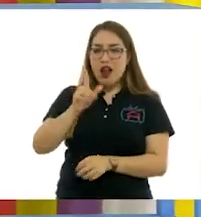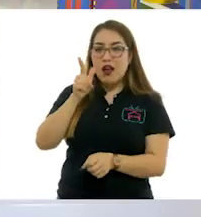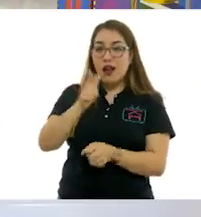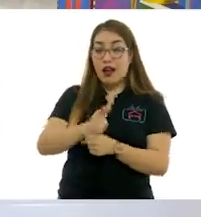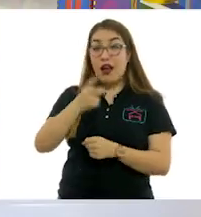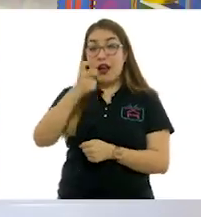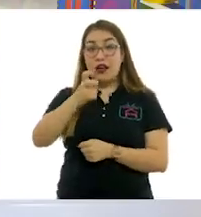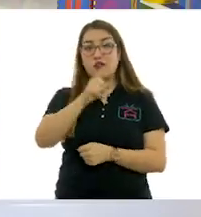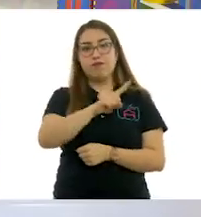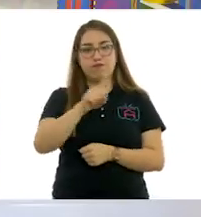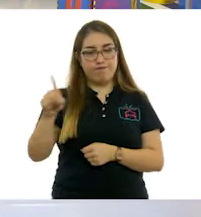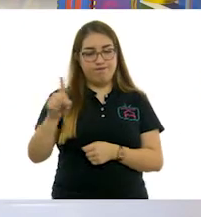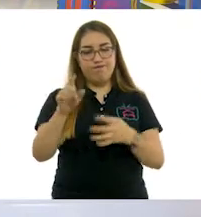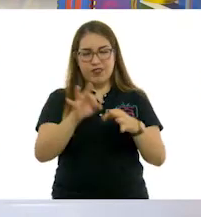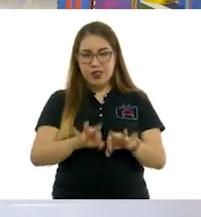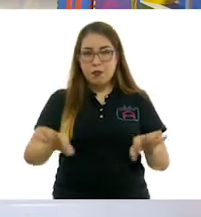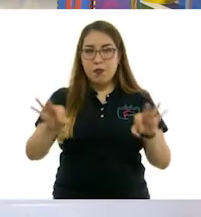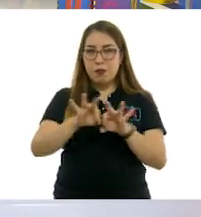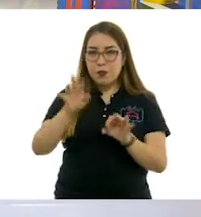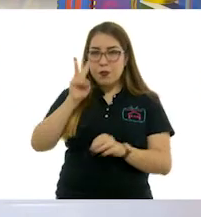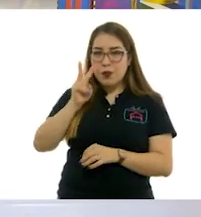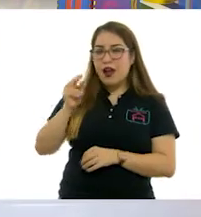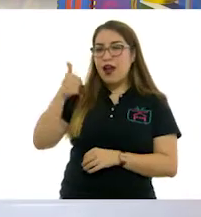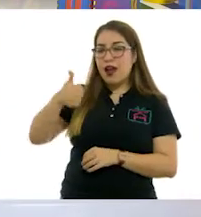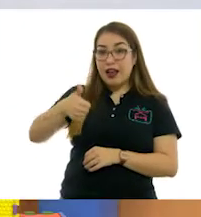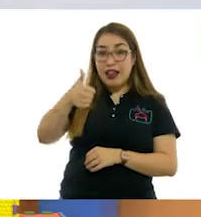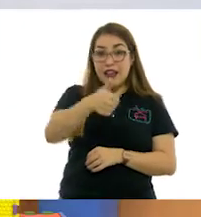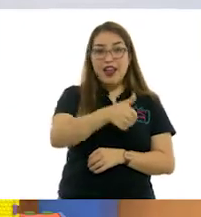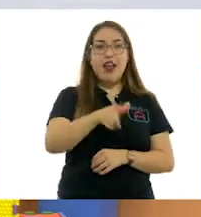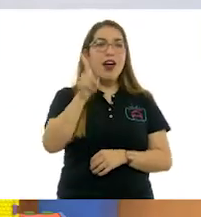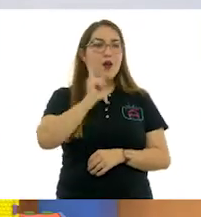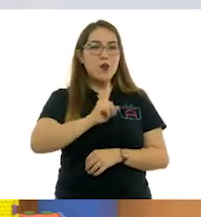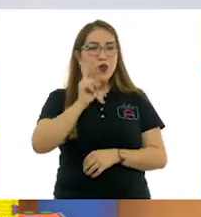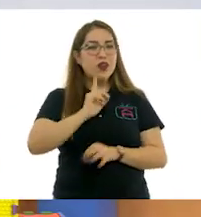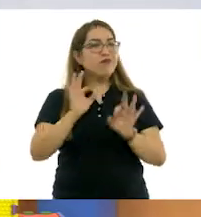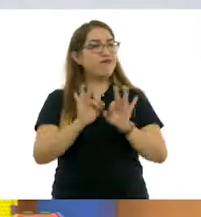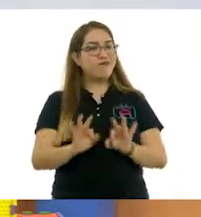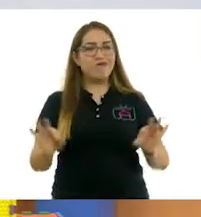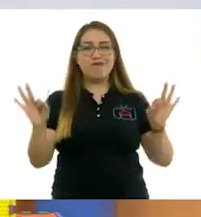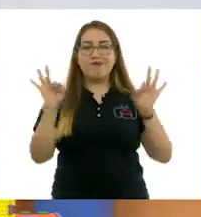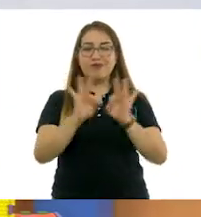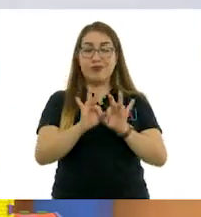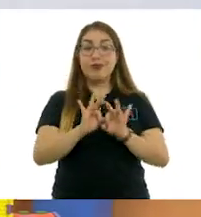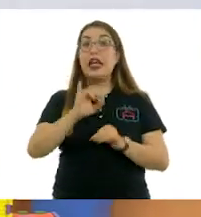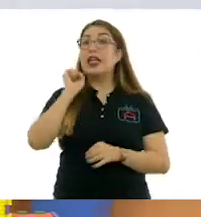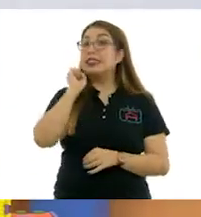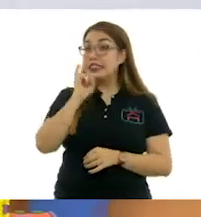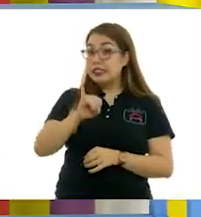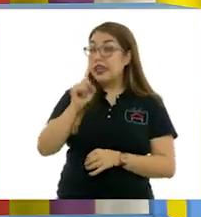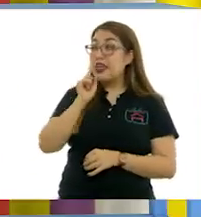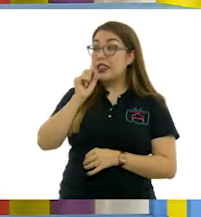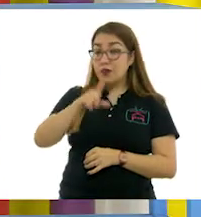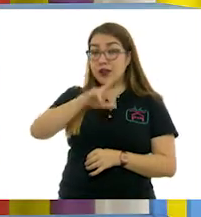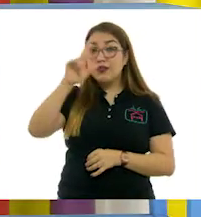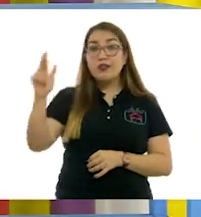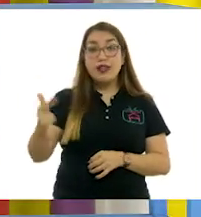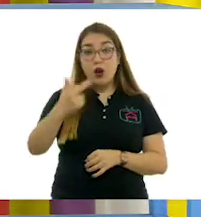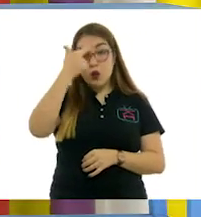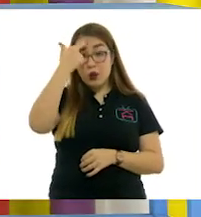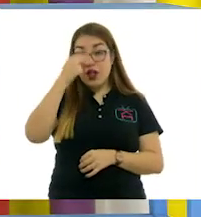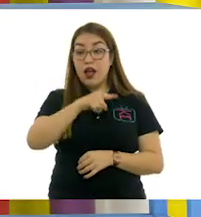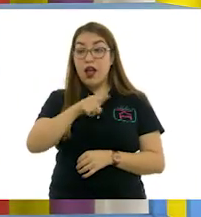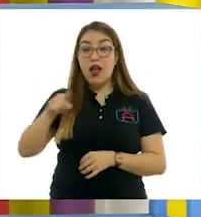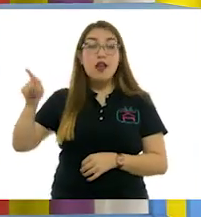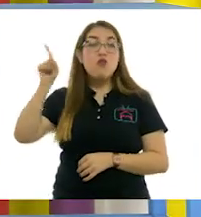y darles la importancia a cada una de las mujeres es importantísimo. Sí, y recordar también que luchan por